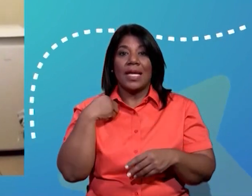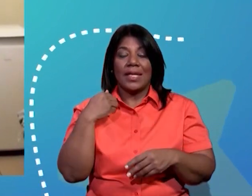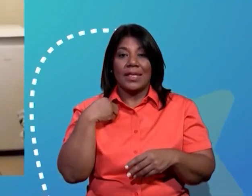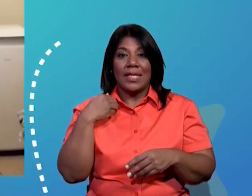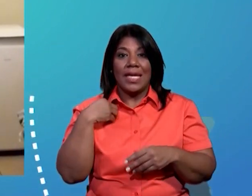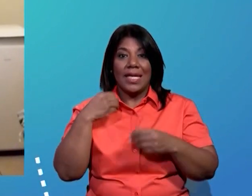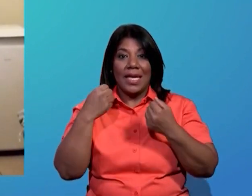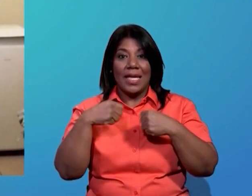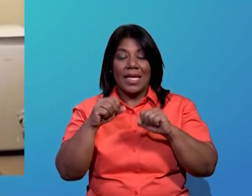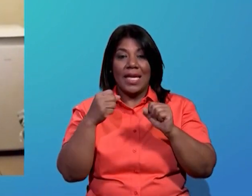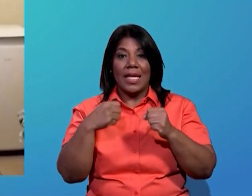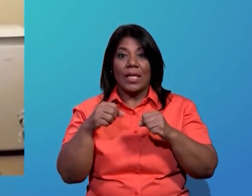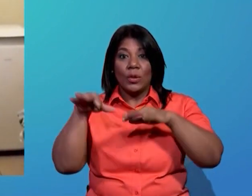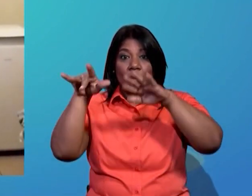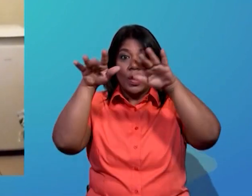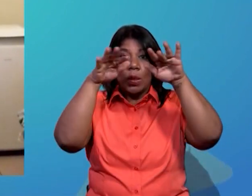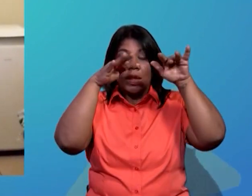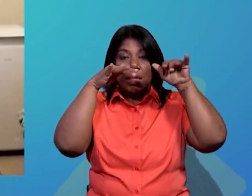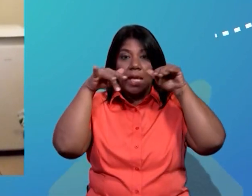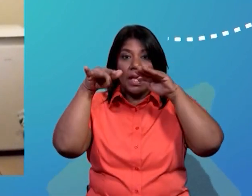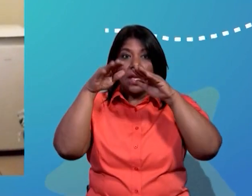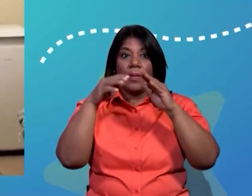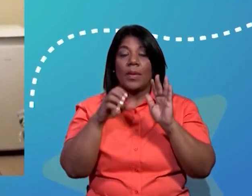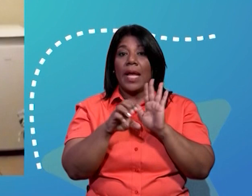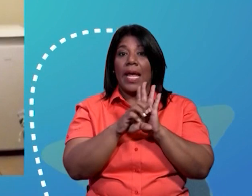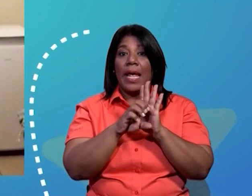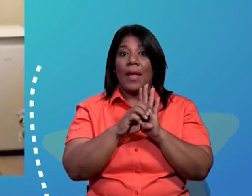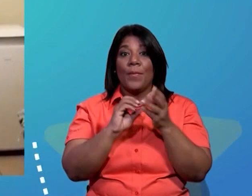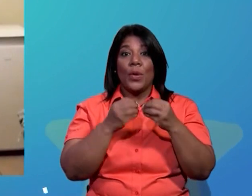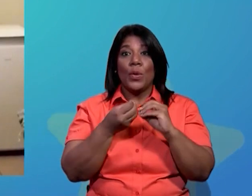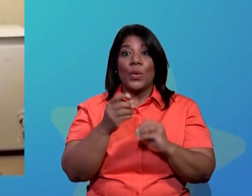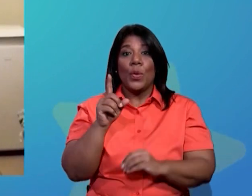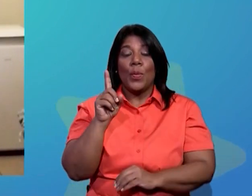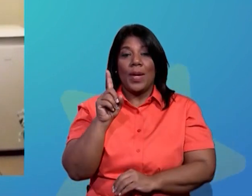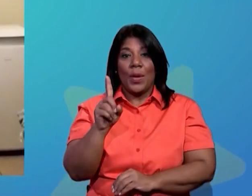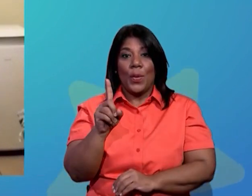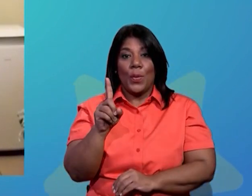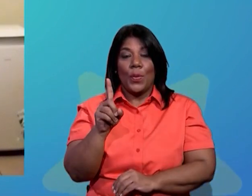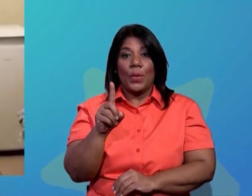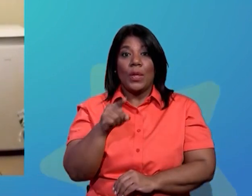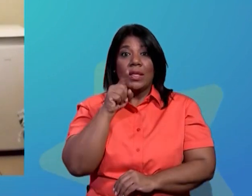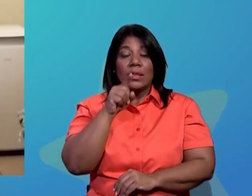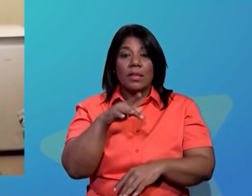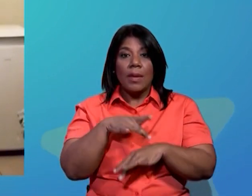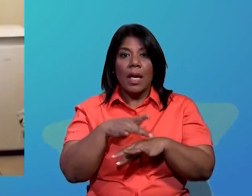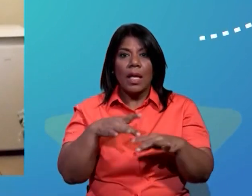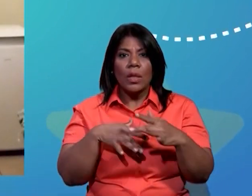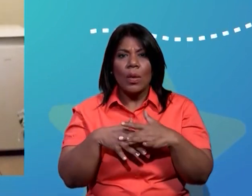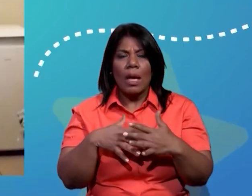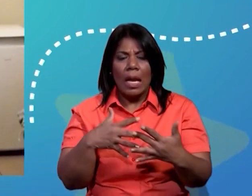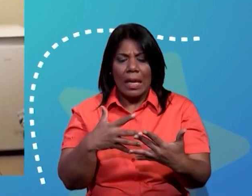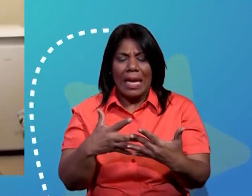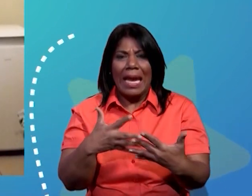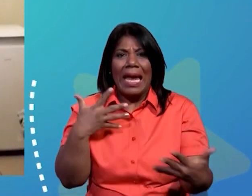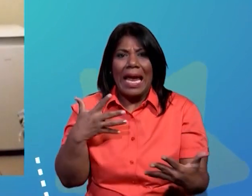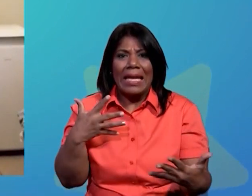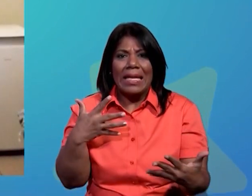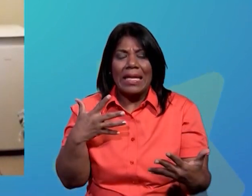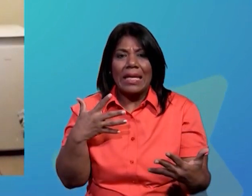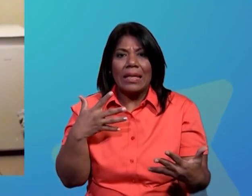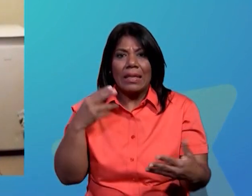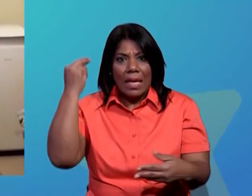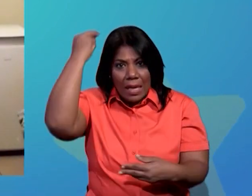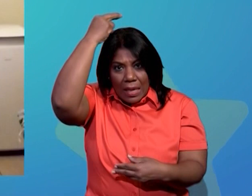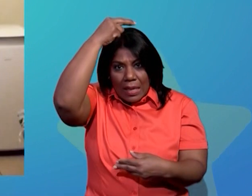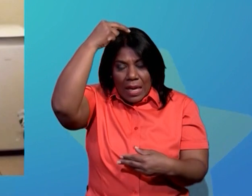estímulos del ambiente ejemplo número uno si vamos a tocar algo caliente y lo tocamos de las